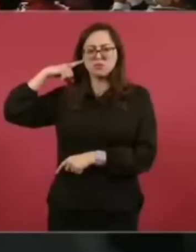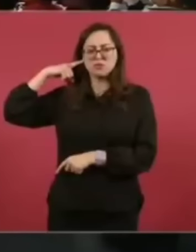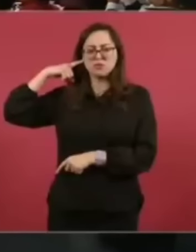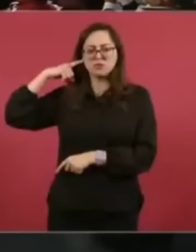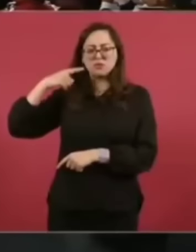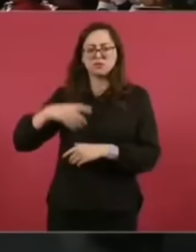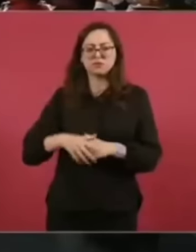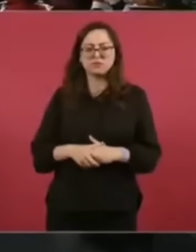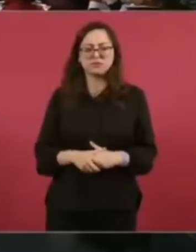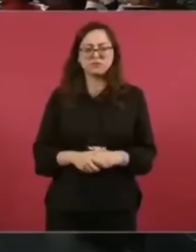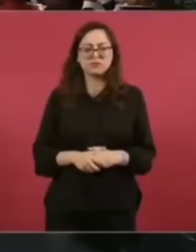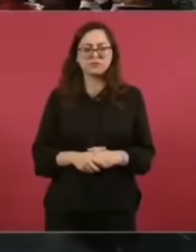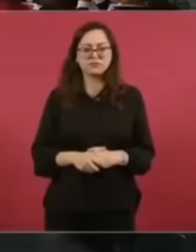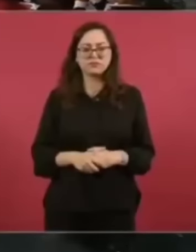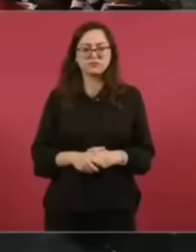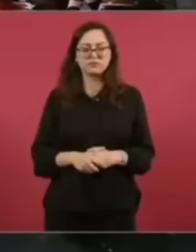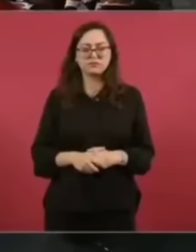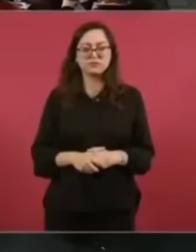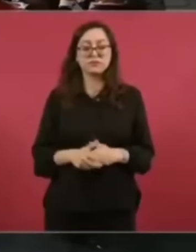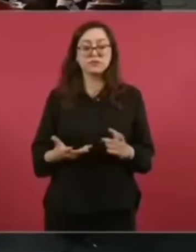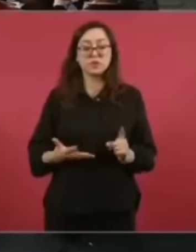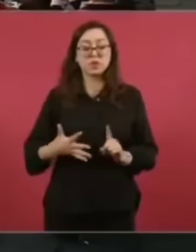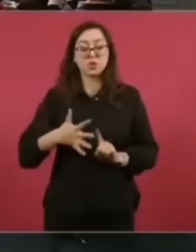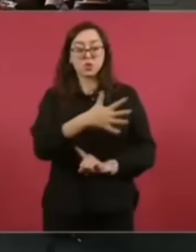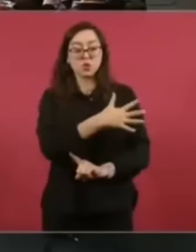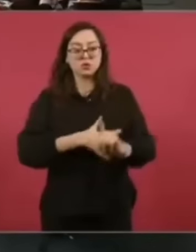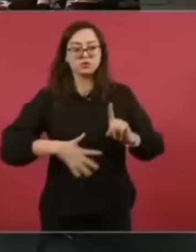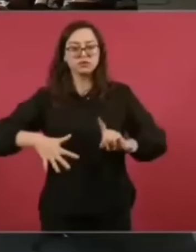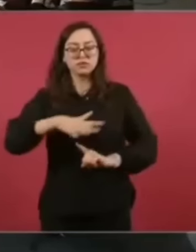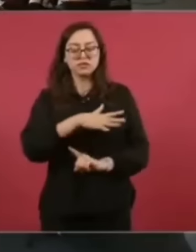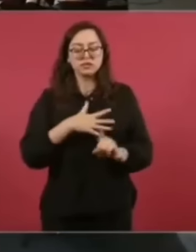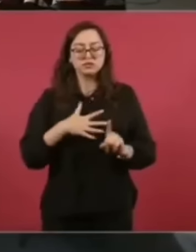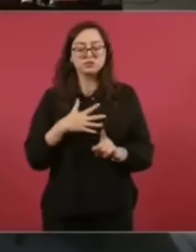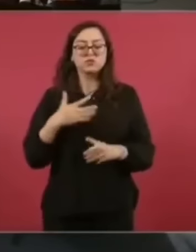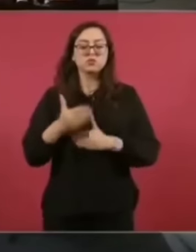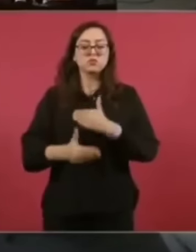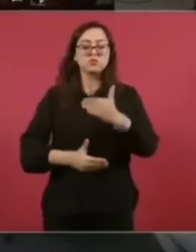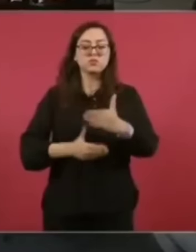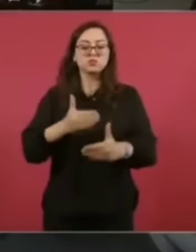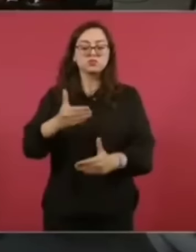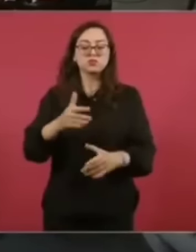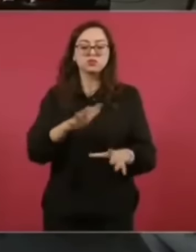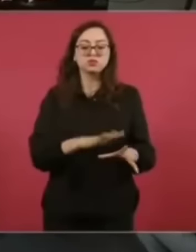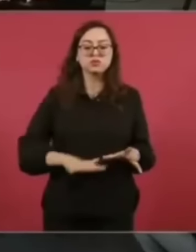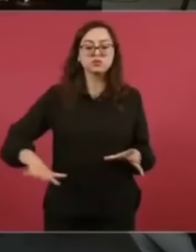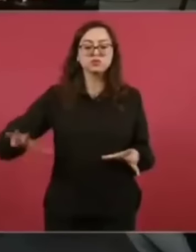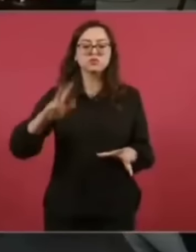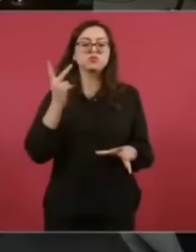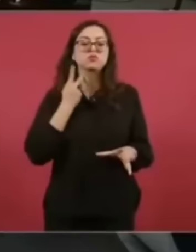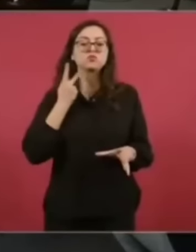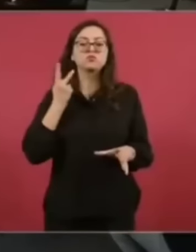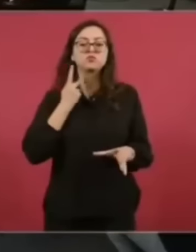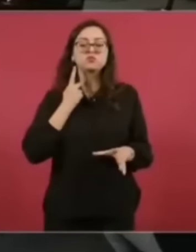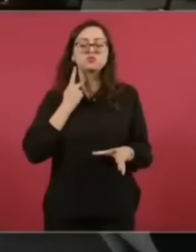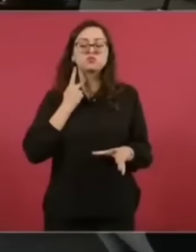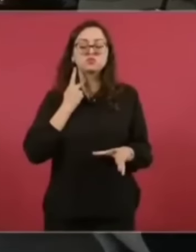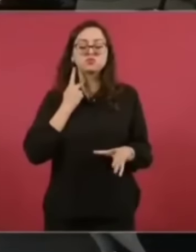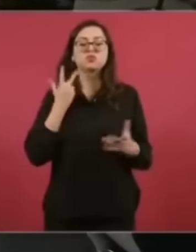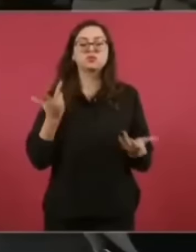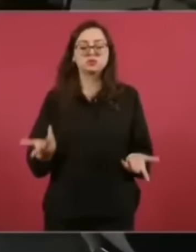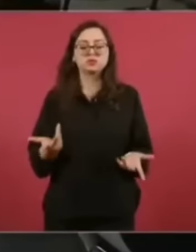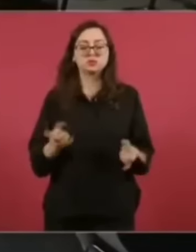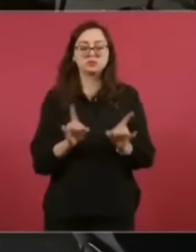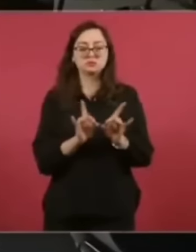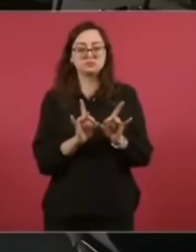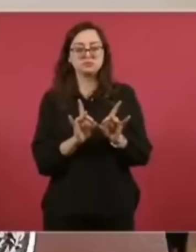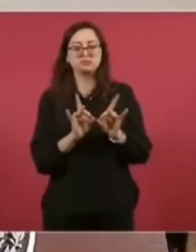y tampoco los procesos políticos y sociales surgen de repente,